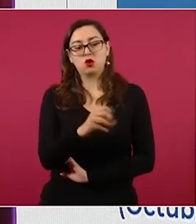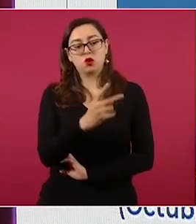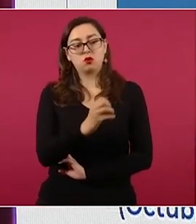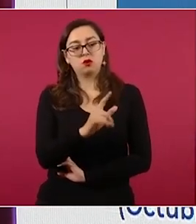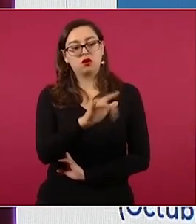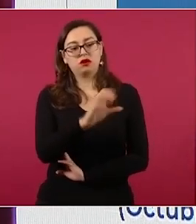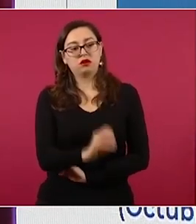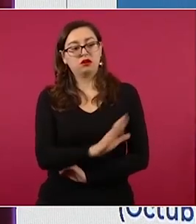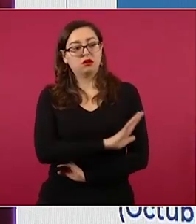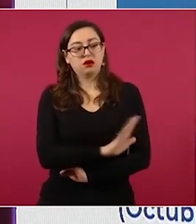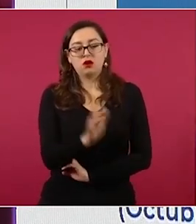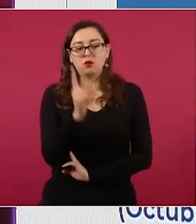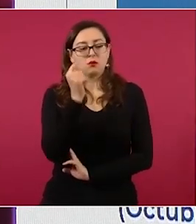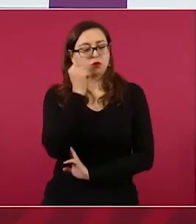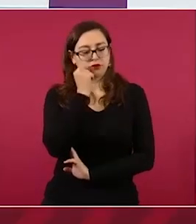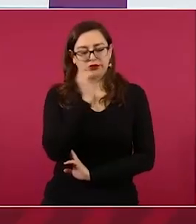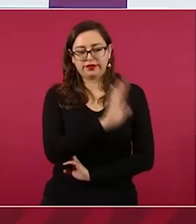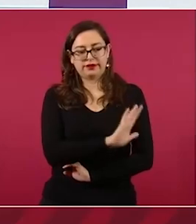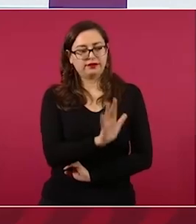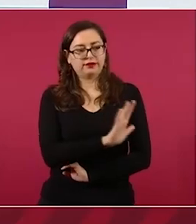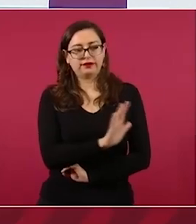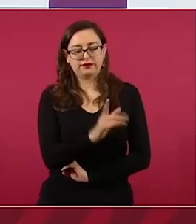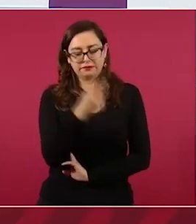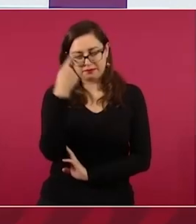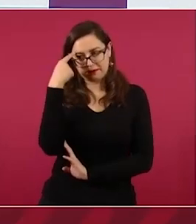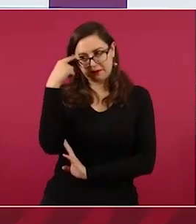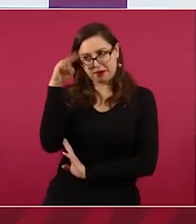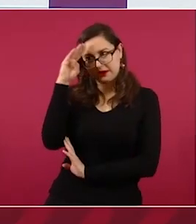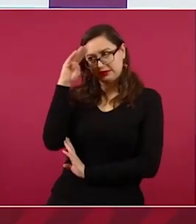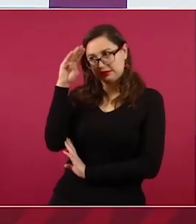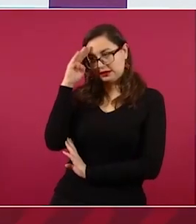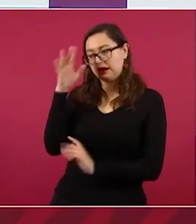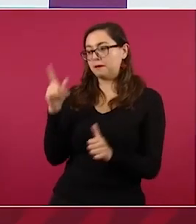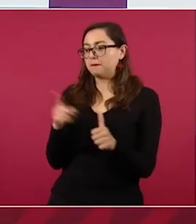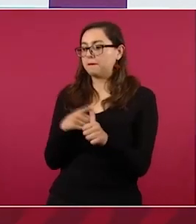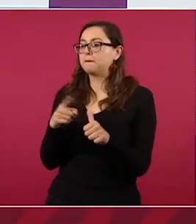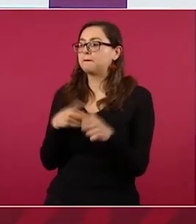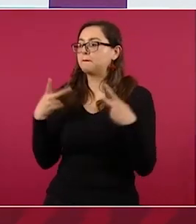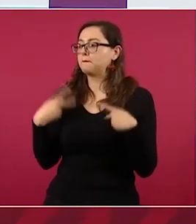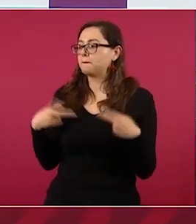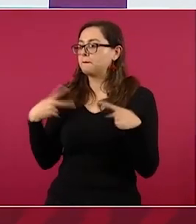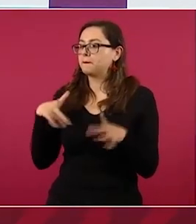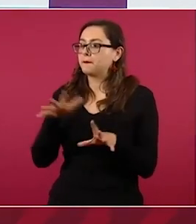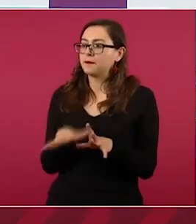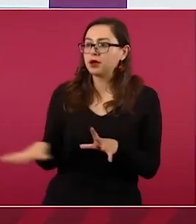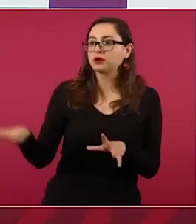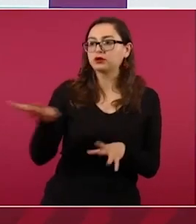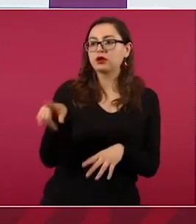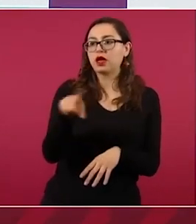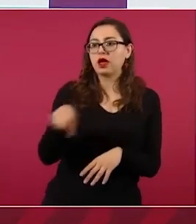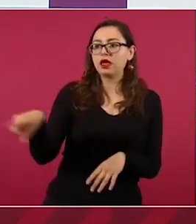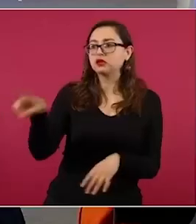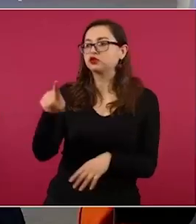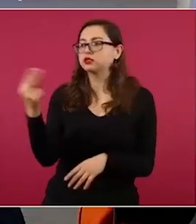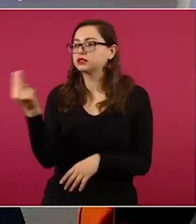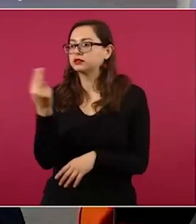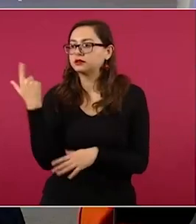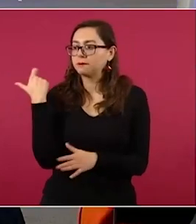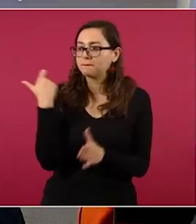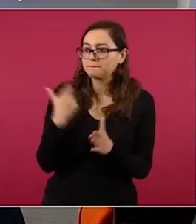consumidores, esos son los que